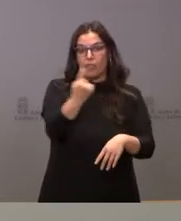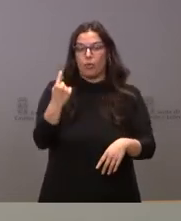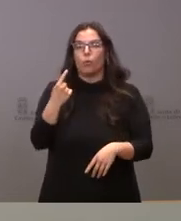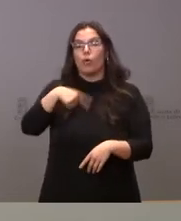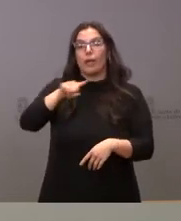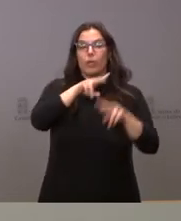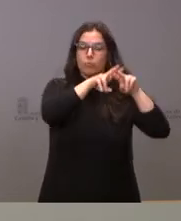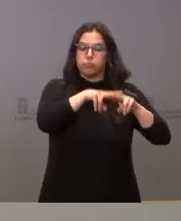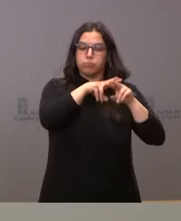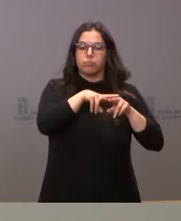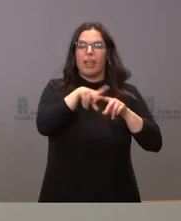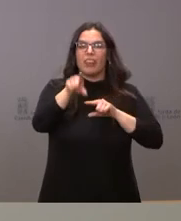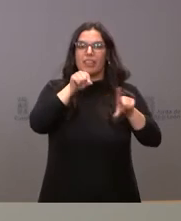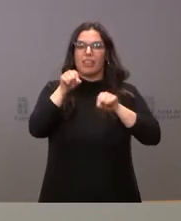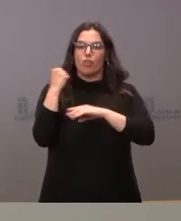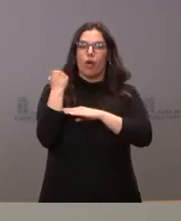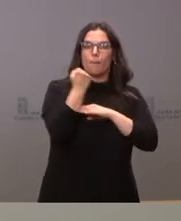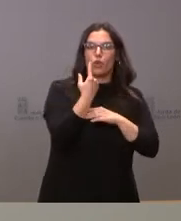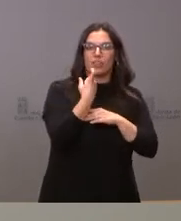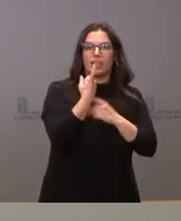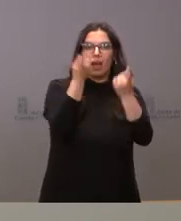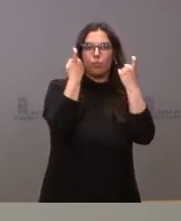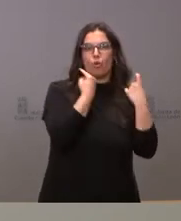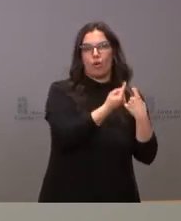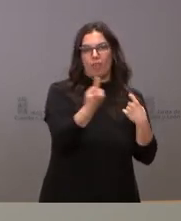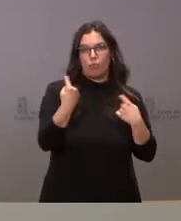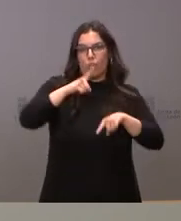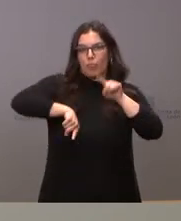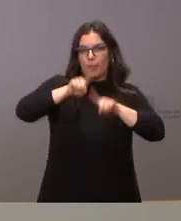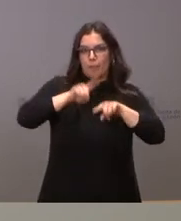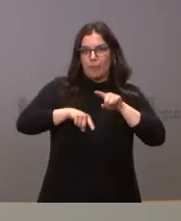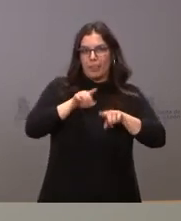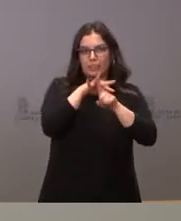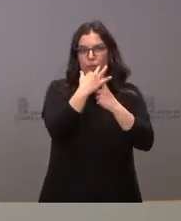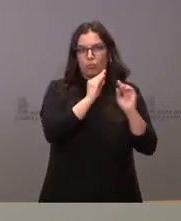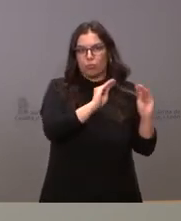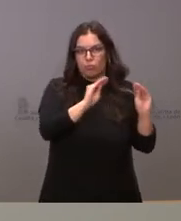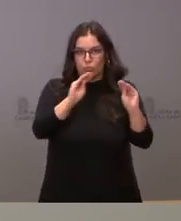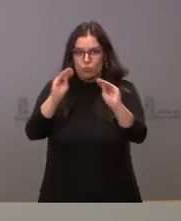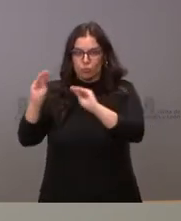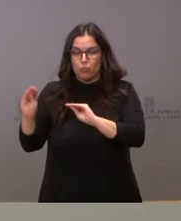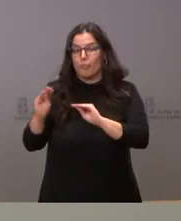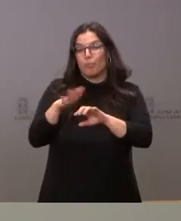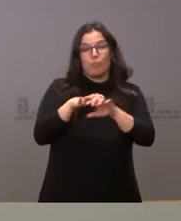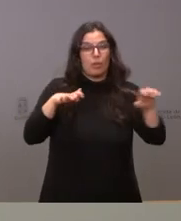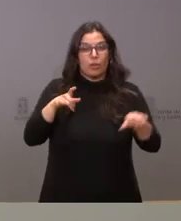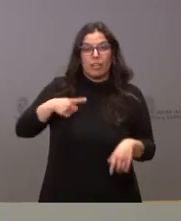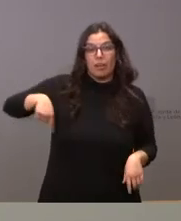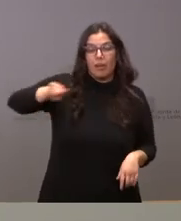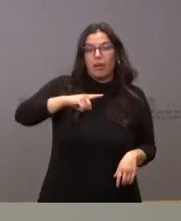caso los refuerzos que corresponden para cada alumno. En función de las circunstancias, en la mayor parte de los casos